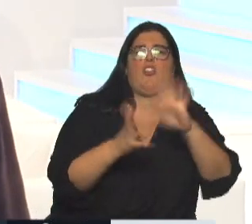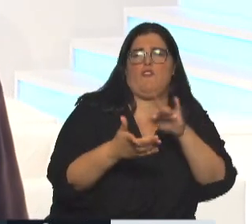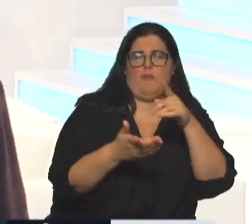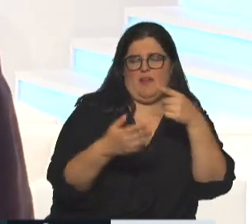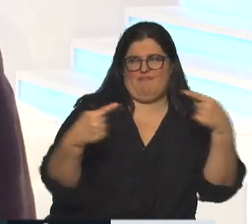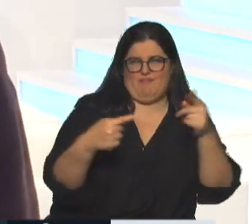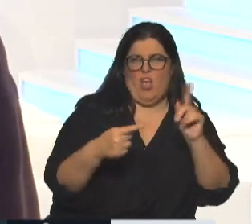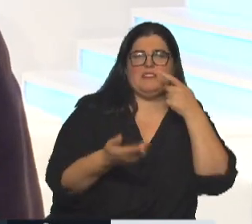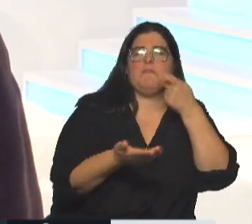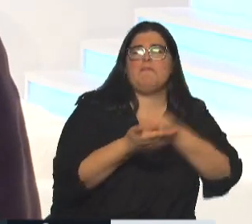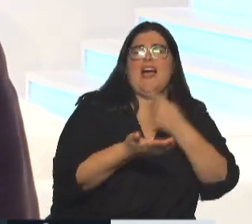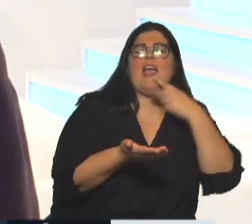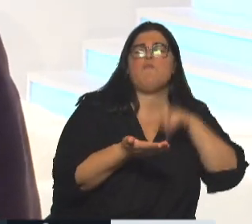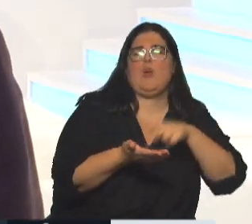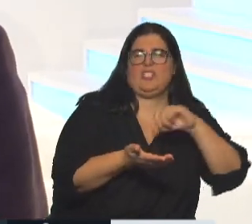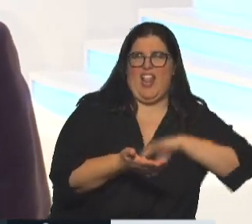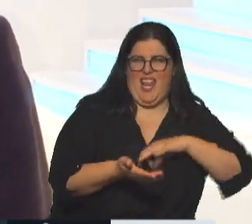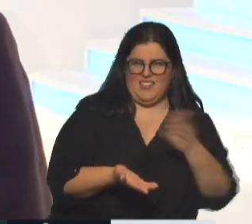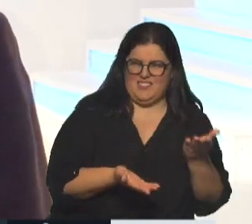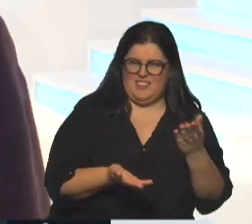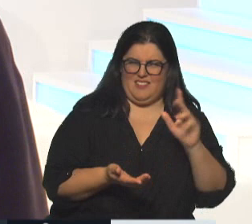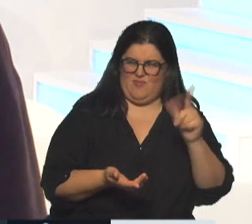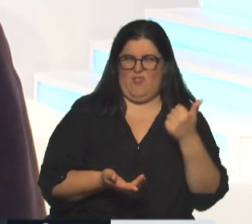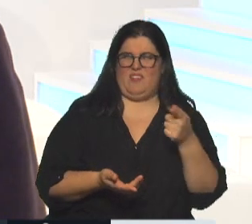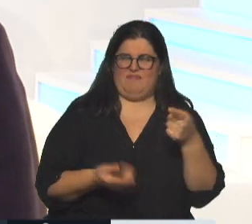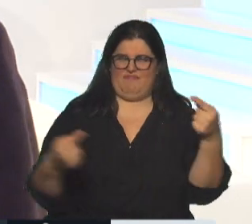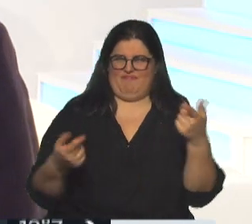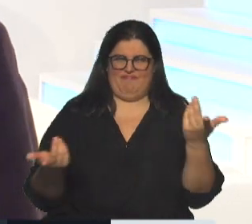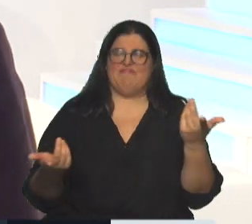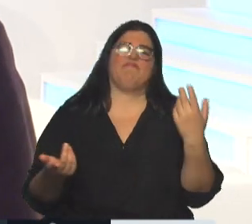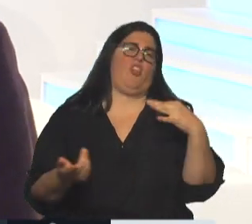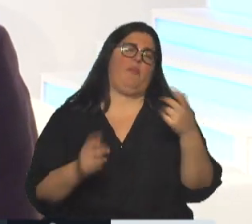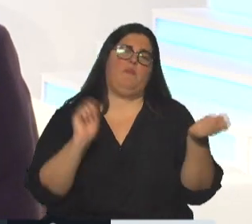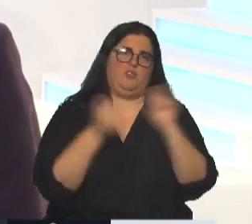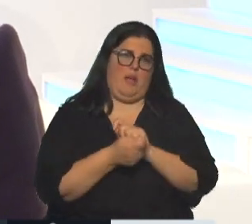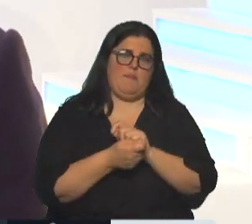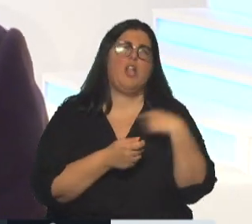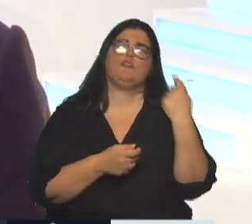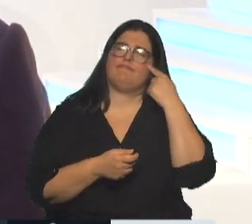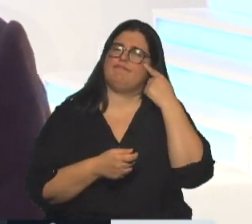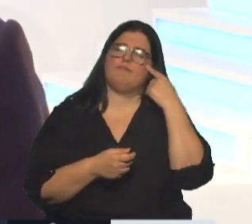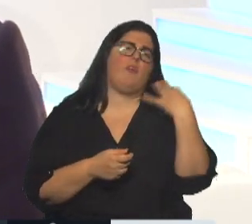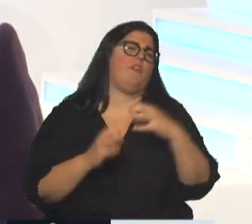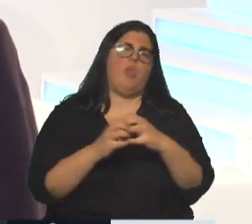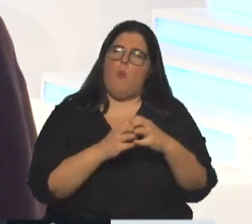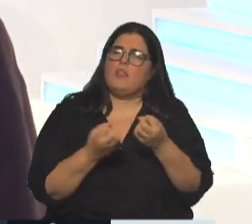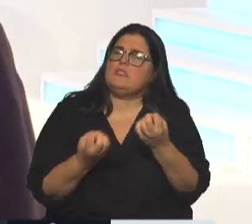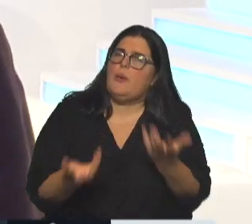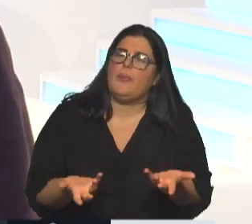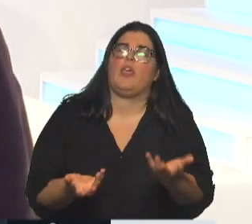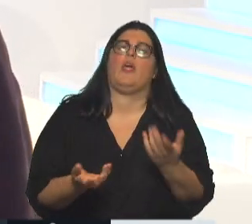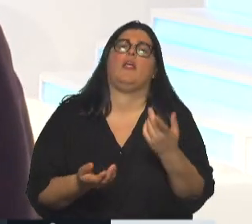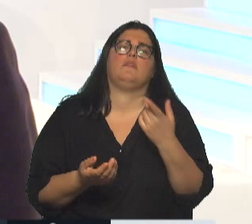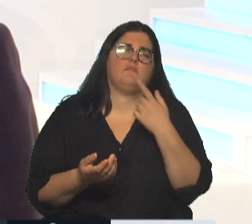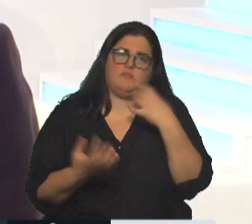absurdo. Y ese absurdo lo tenemos que cambiar. Y la verdad es que creemos que vale la pena el debate, creemos que vale la pena